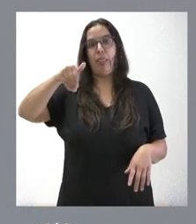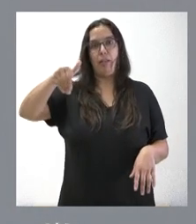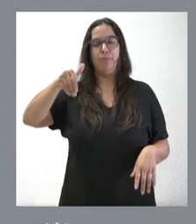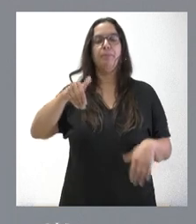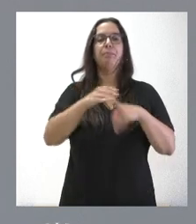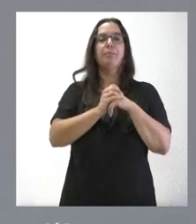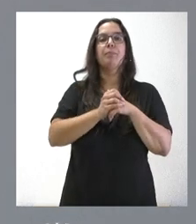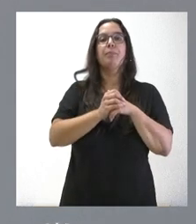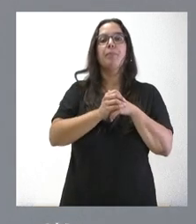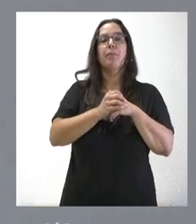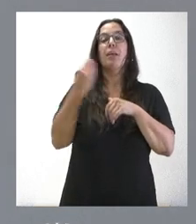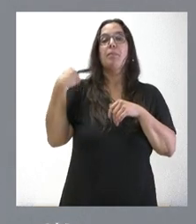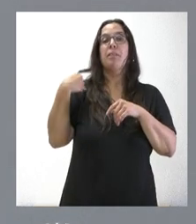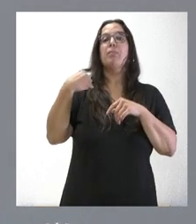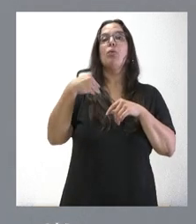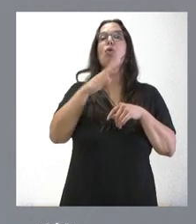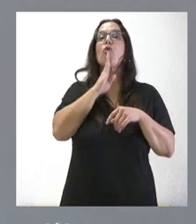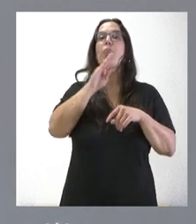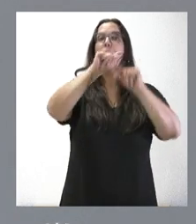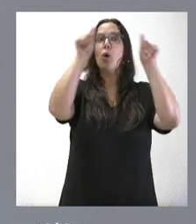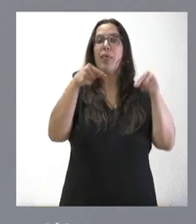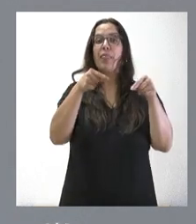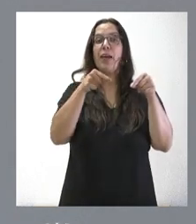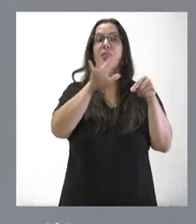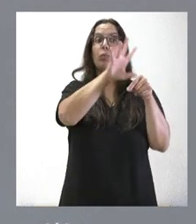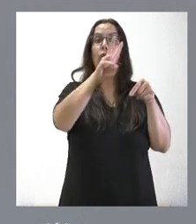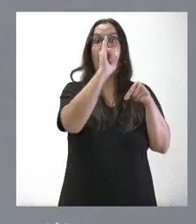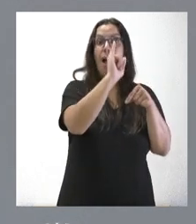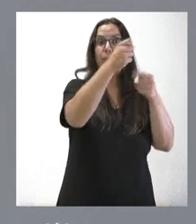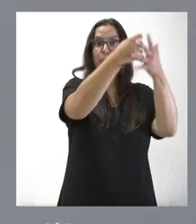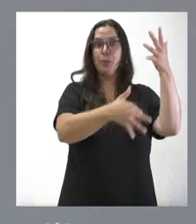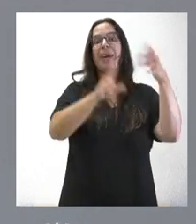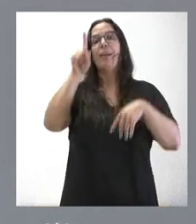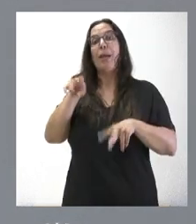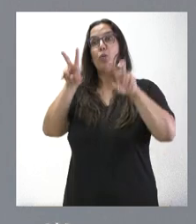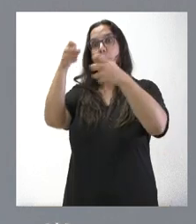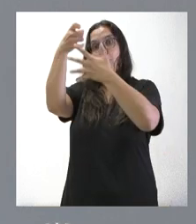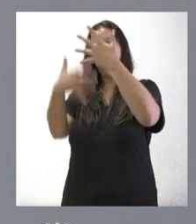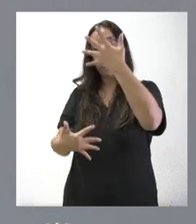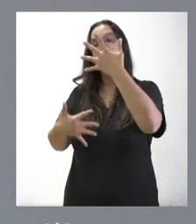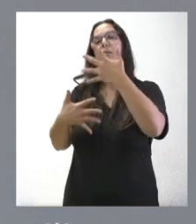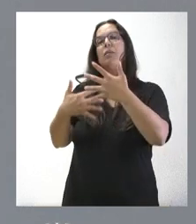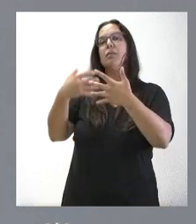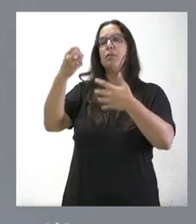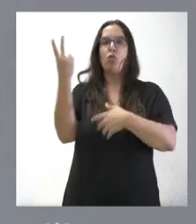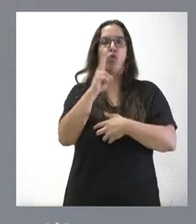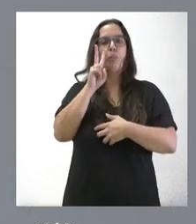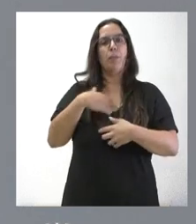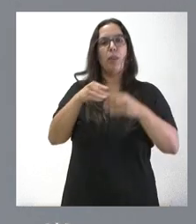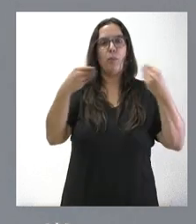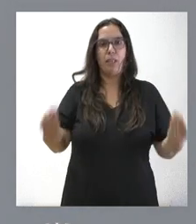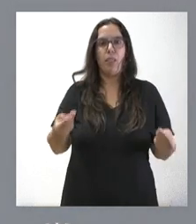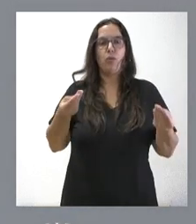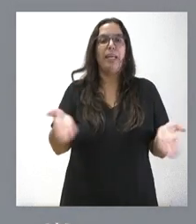Tienen ustedes el cuadro provincial de las 52 que ya existen, más las 52 nuevas, total 104, en todas las provincias de Castilla y León, en